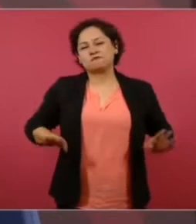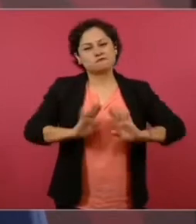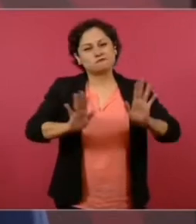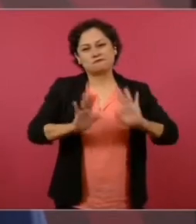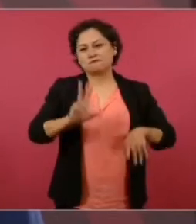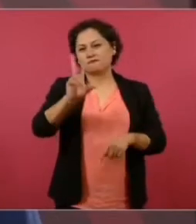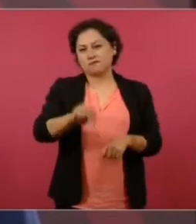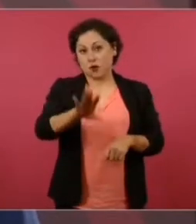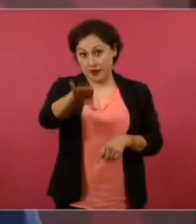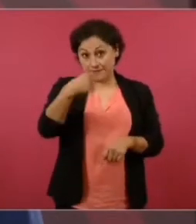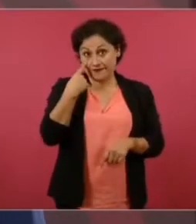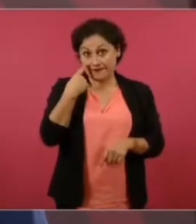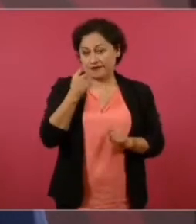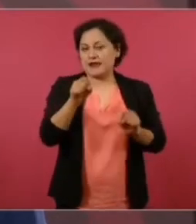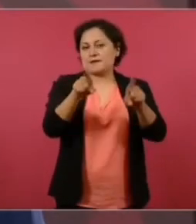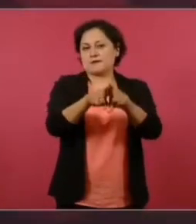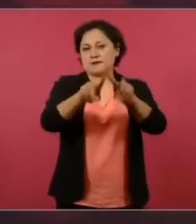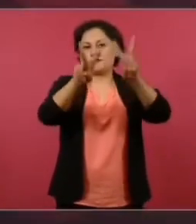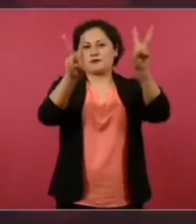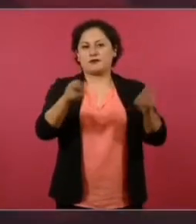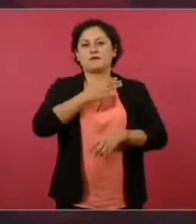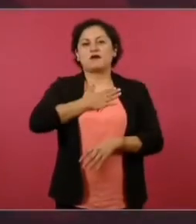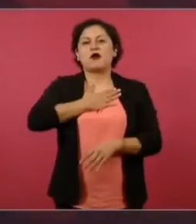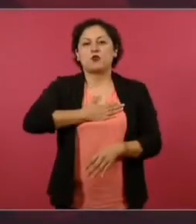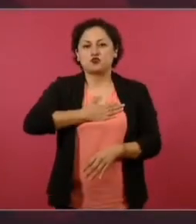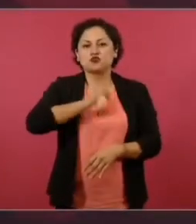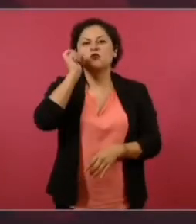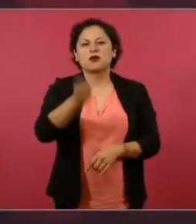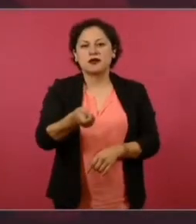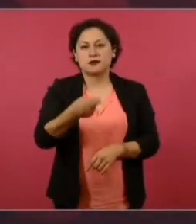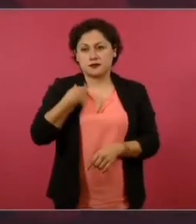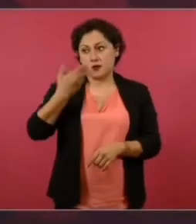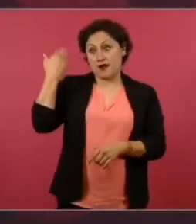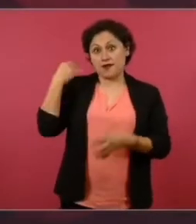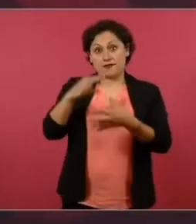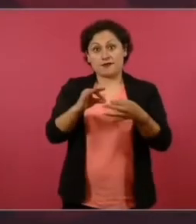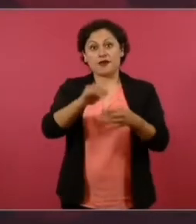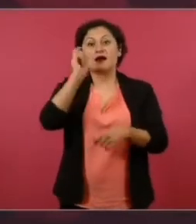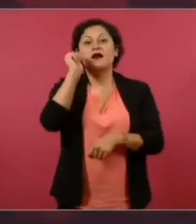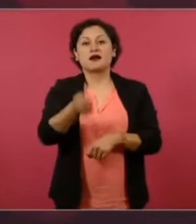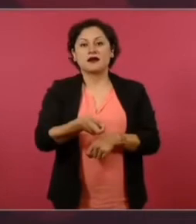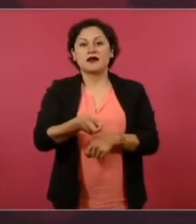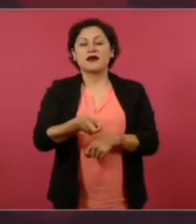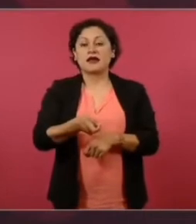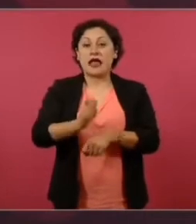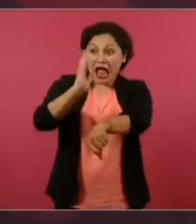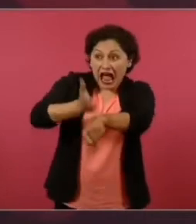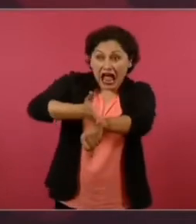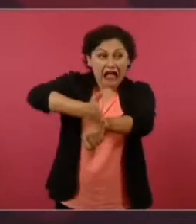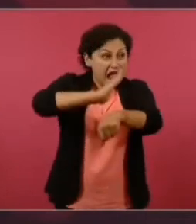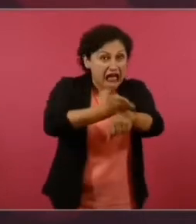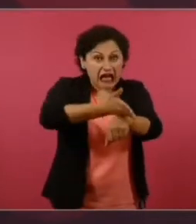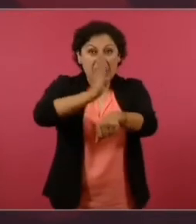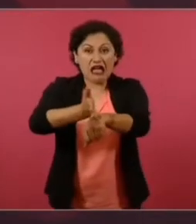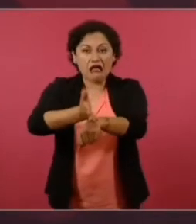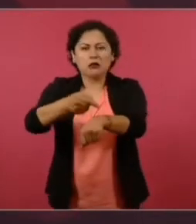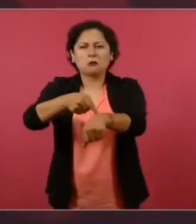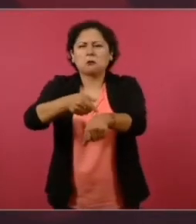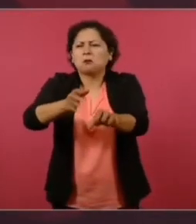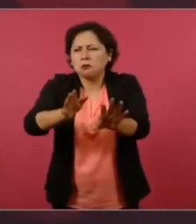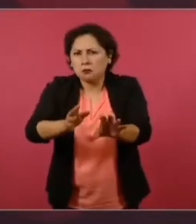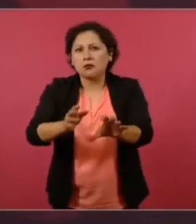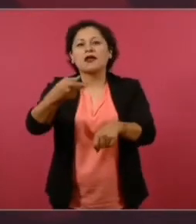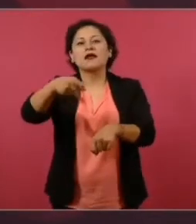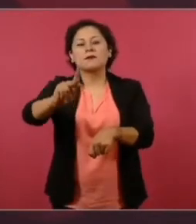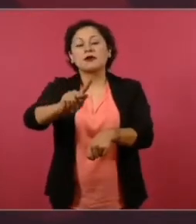es como el caso de la justicia, porque hablábamos, la no repetición, no sólo castigar, sino que no se vuelva a